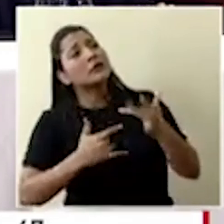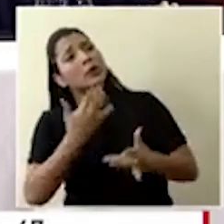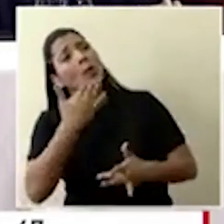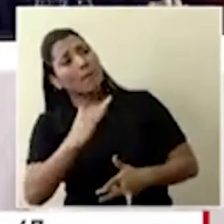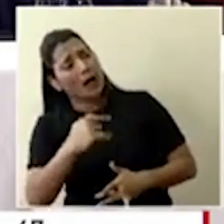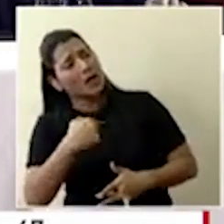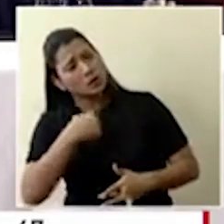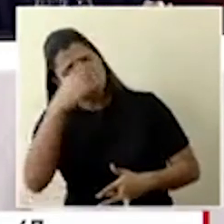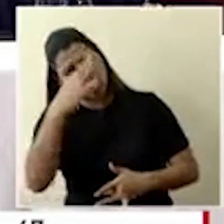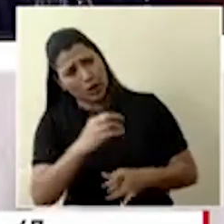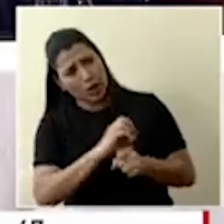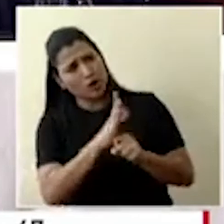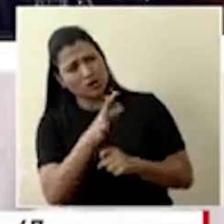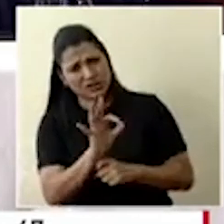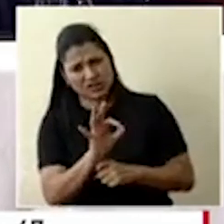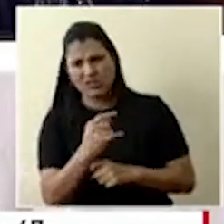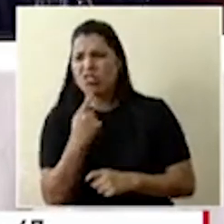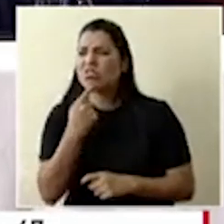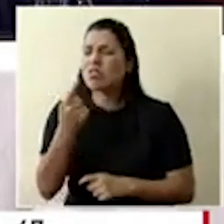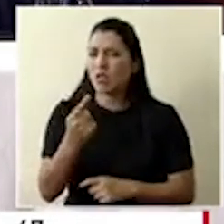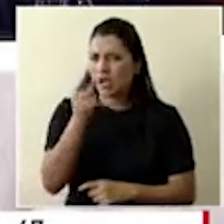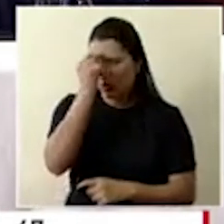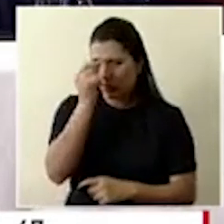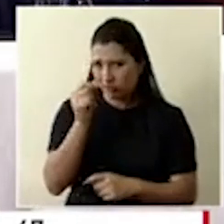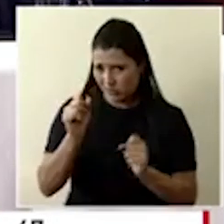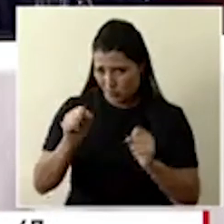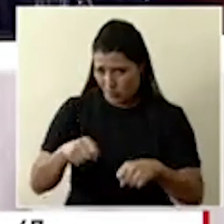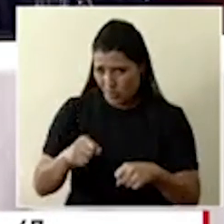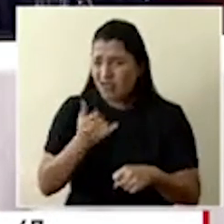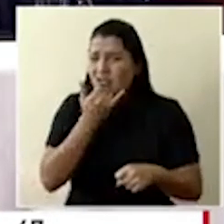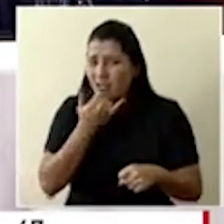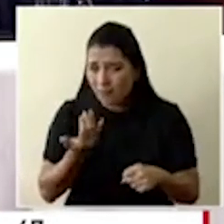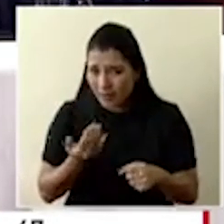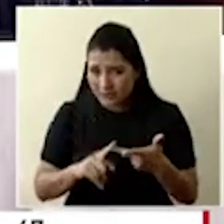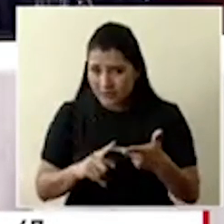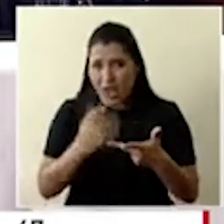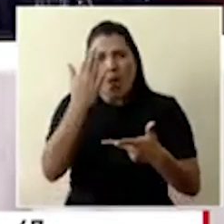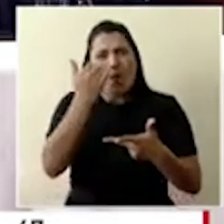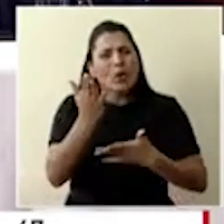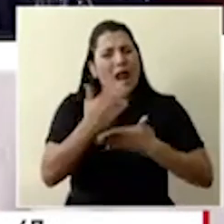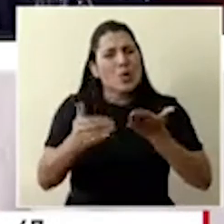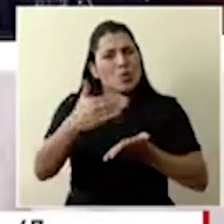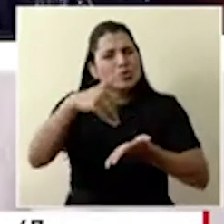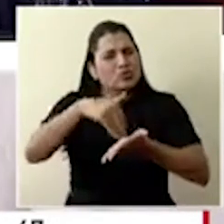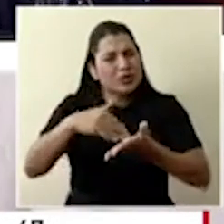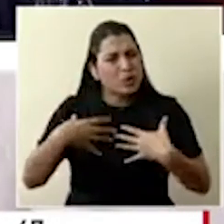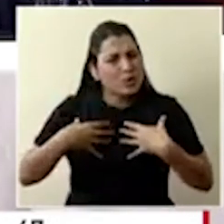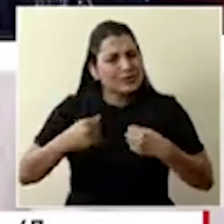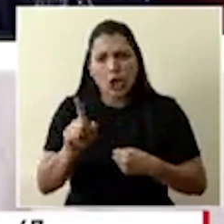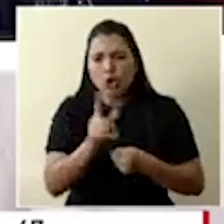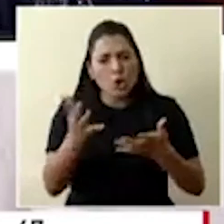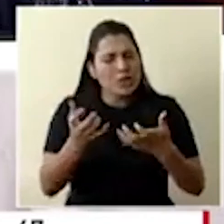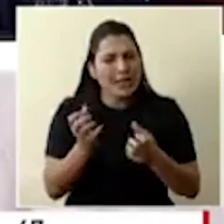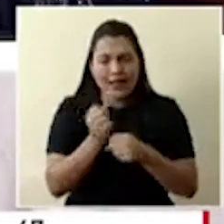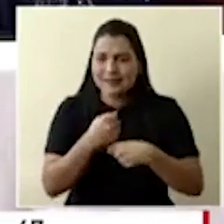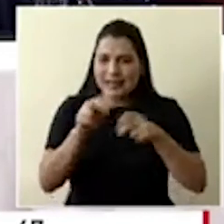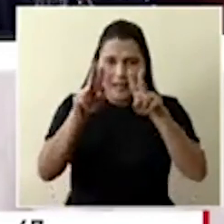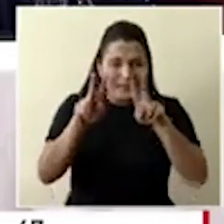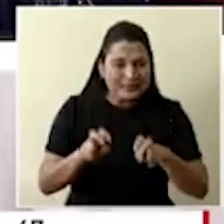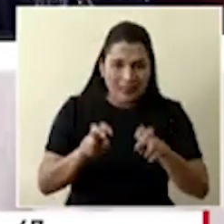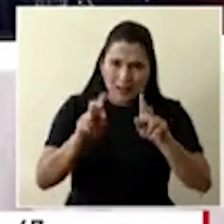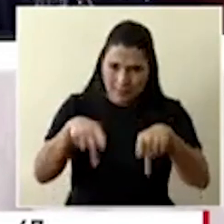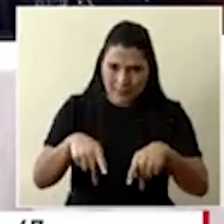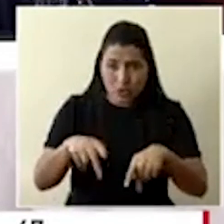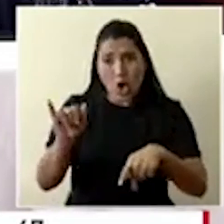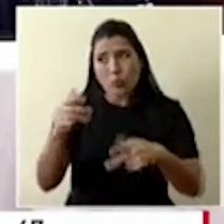hablando todo este tiempo? ¿Por qué hay resistencia en aplicar las pruebas en algunos centros médicos como se evidencia en este caso y en la clínica